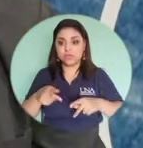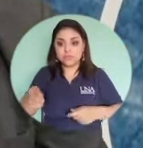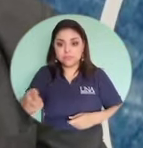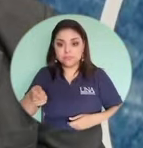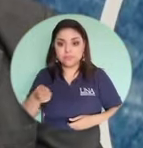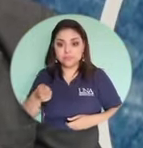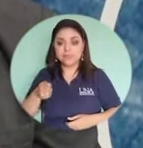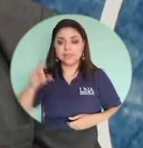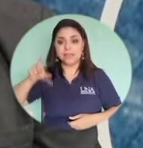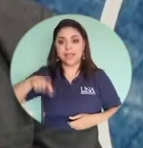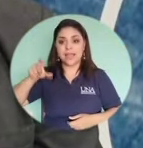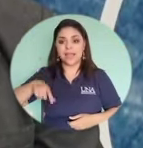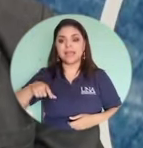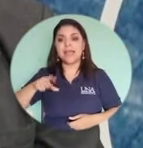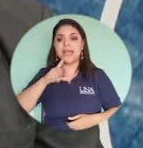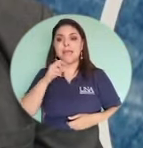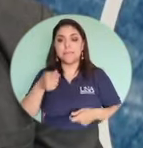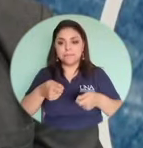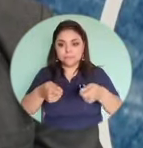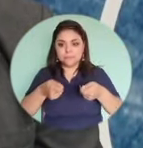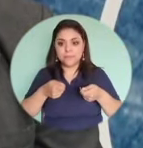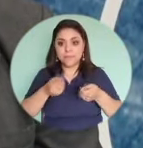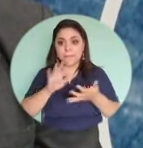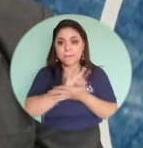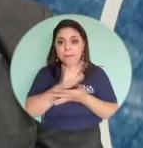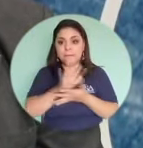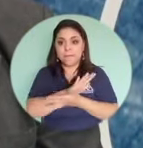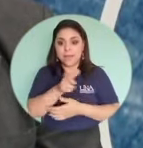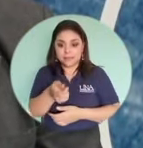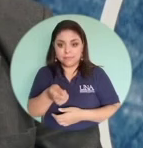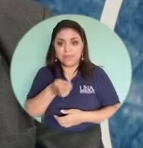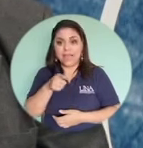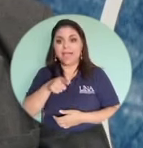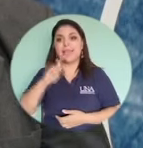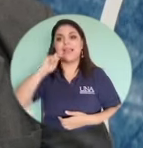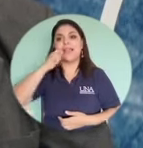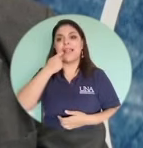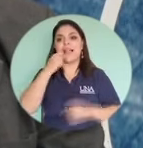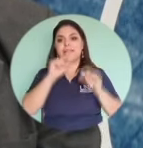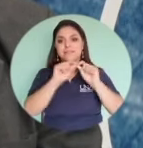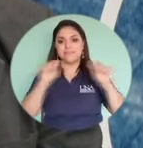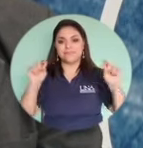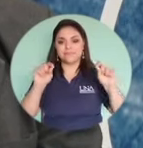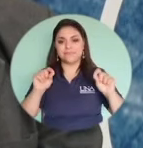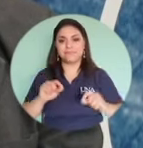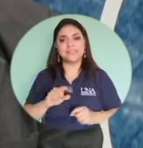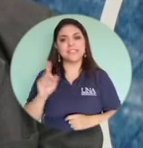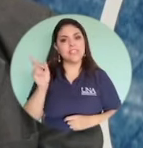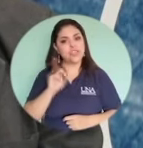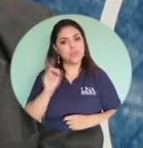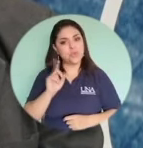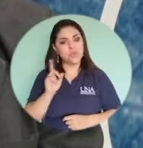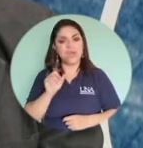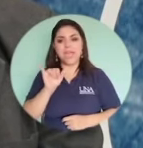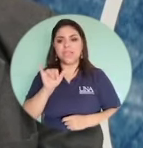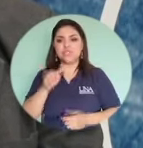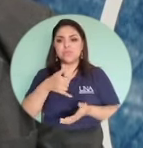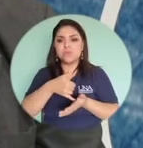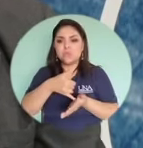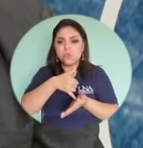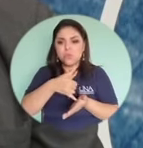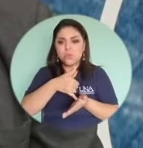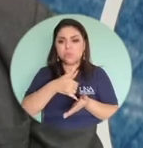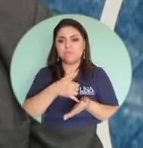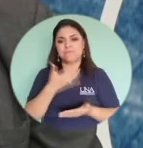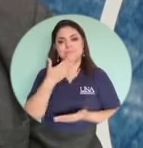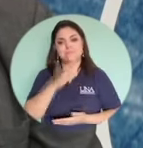y saca el papelito saca el papelito con la con la clave bueno que más que más vulnerabilidad va a tener ahí que